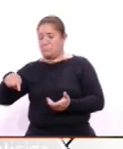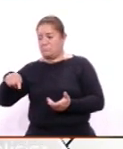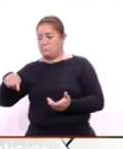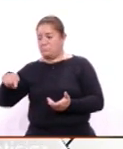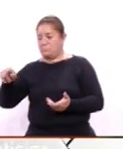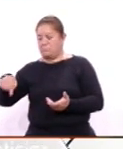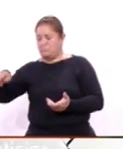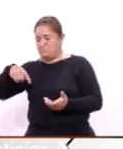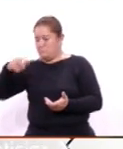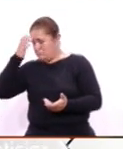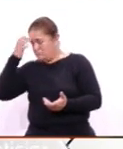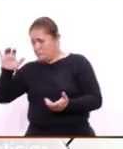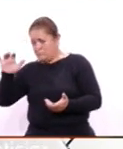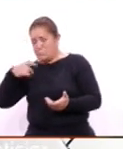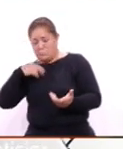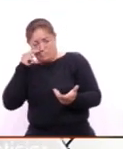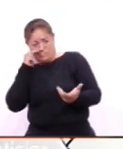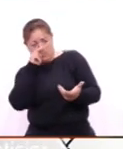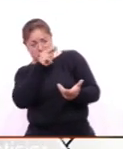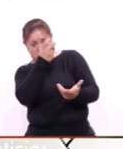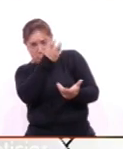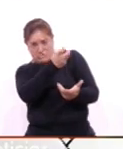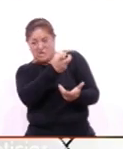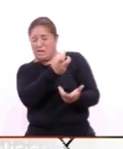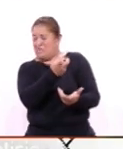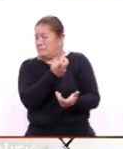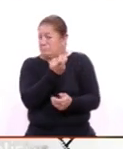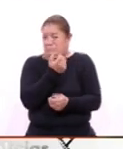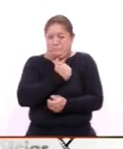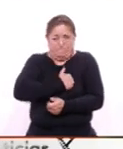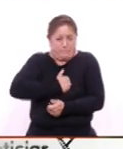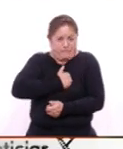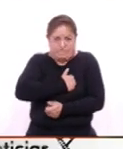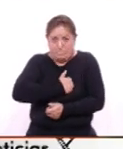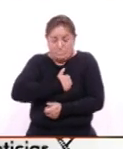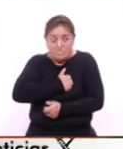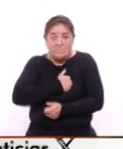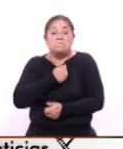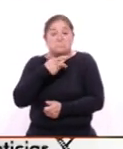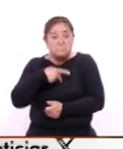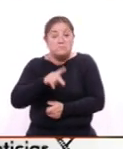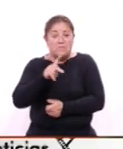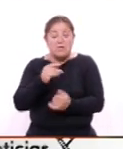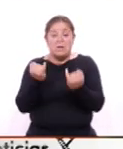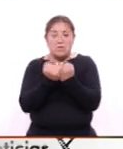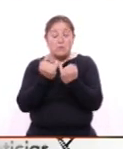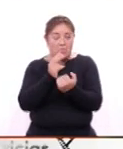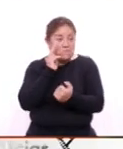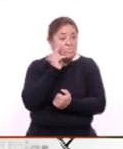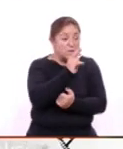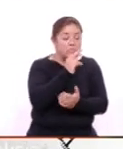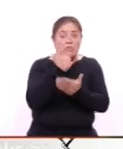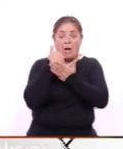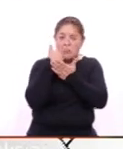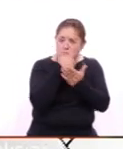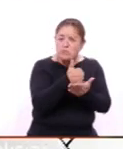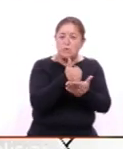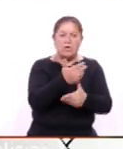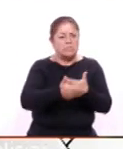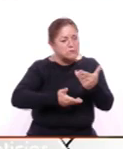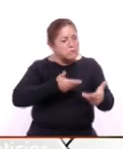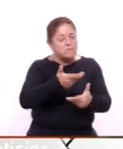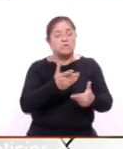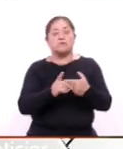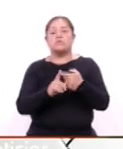tocó ver cosas lamentables pero vimos la ayuda y el servicio humanitario de esta